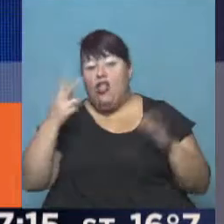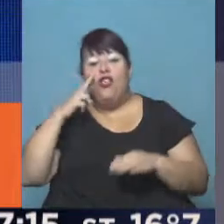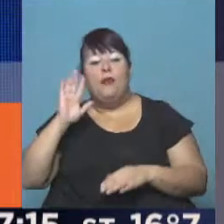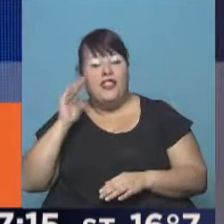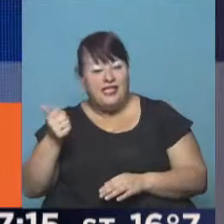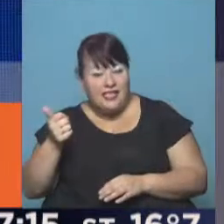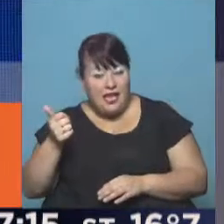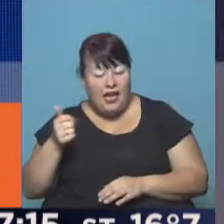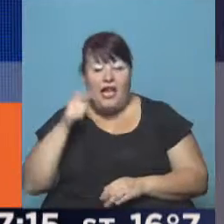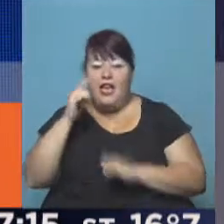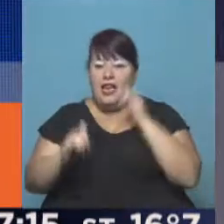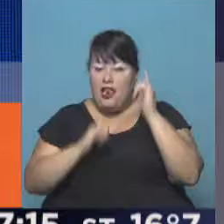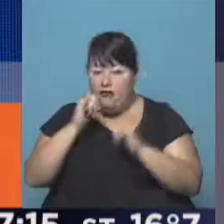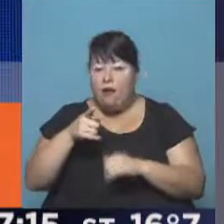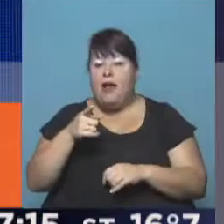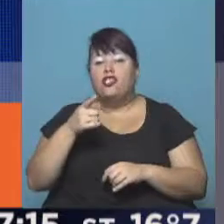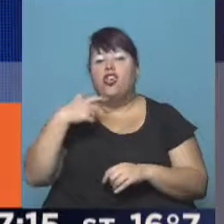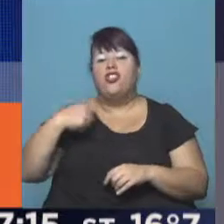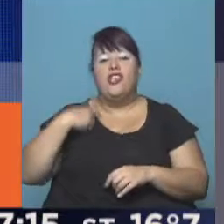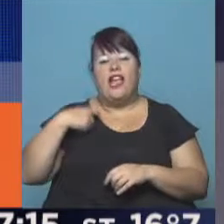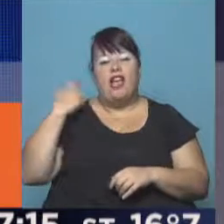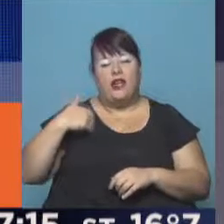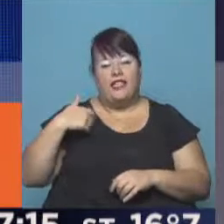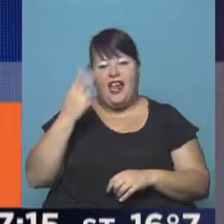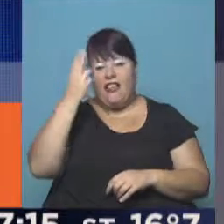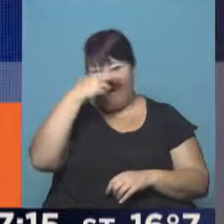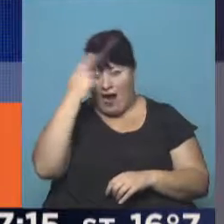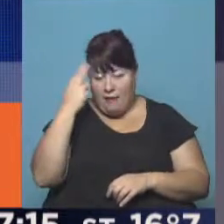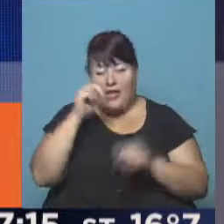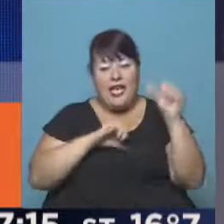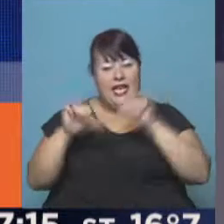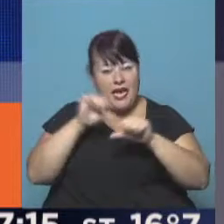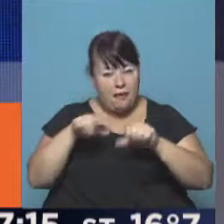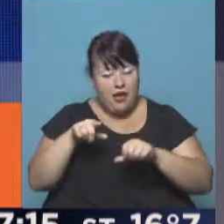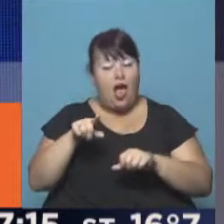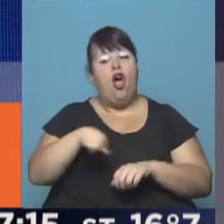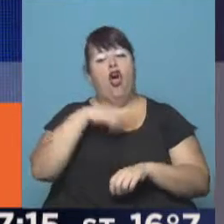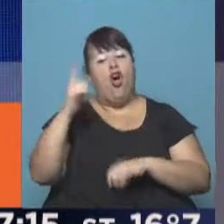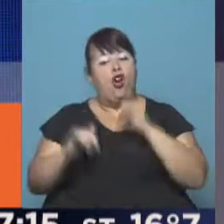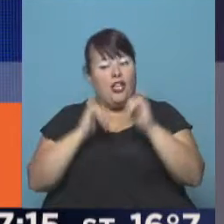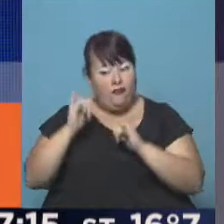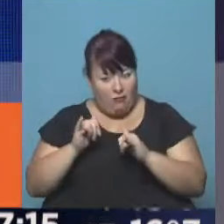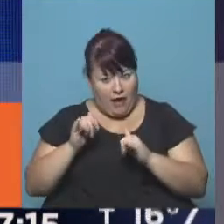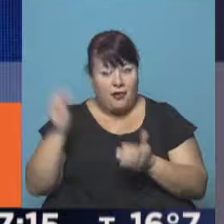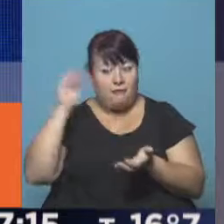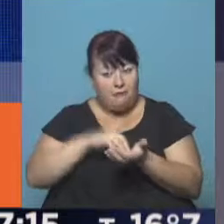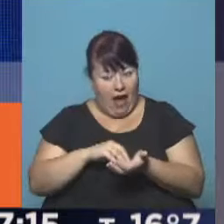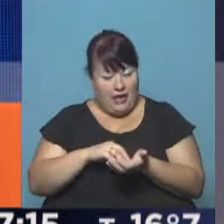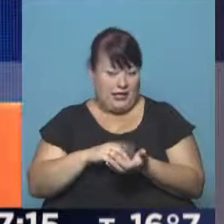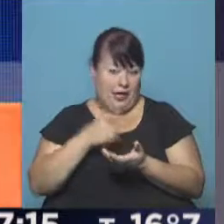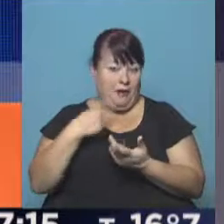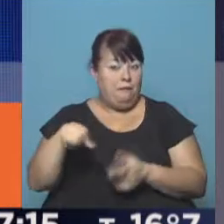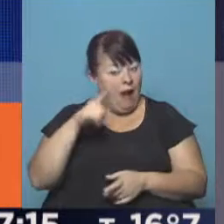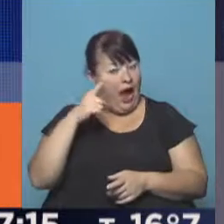2016. Este dato lo reveló el Sindicato Argentino de Farmacéuticos y Bioquímicos. Y otra información que se agrega para